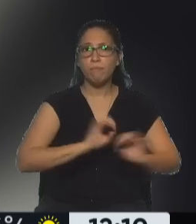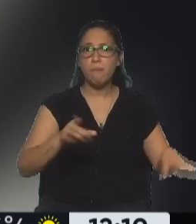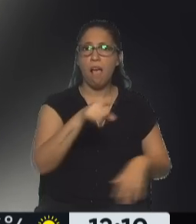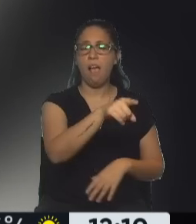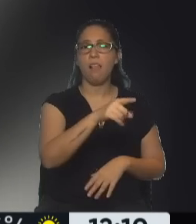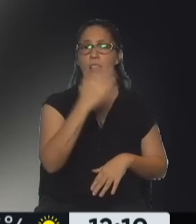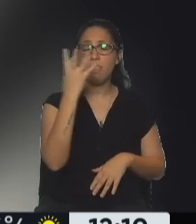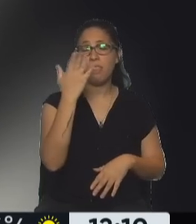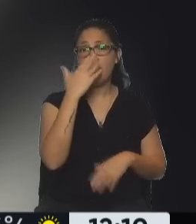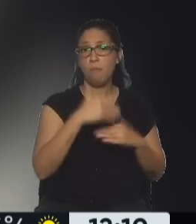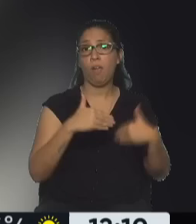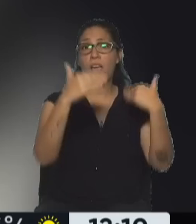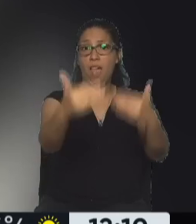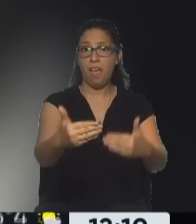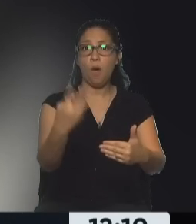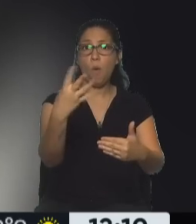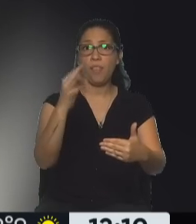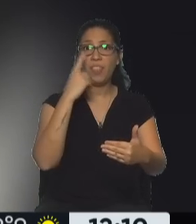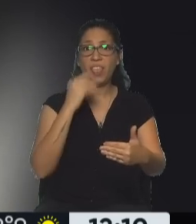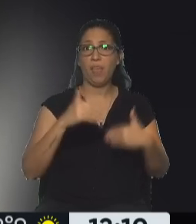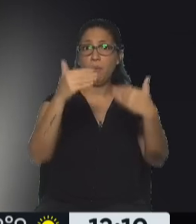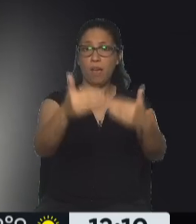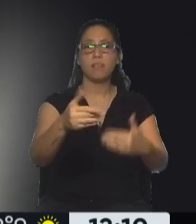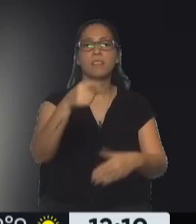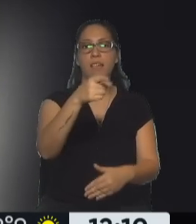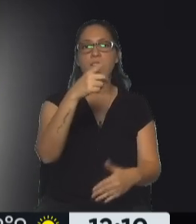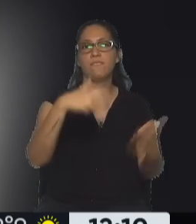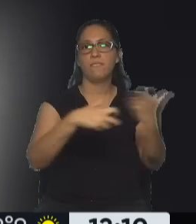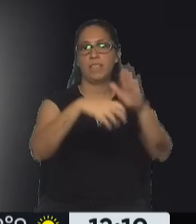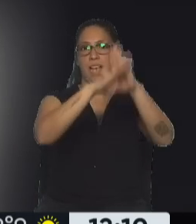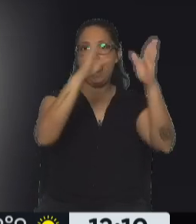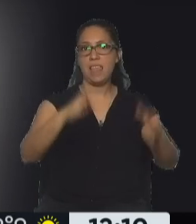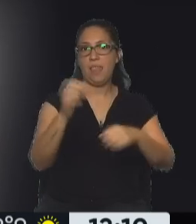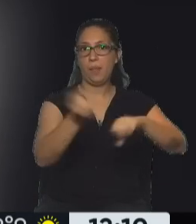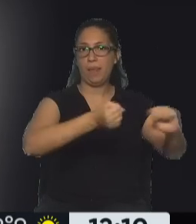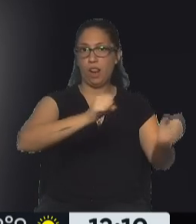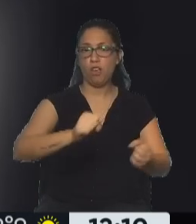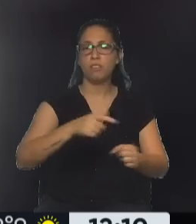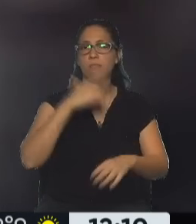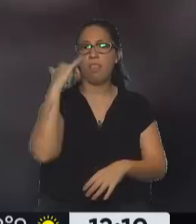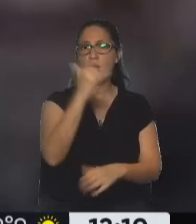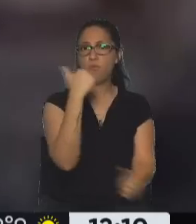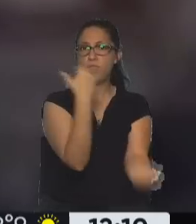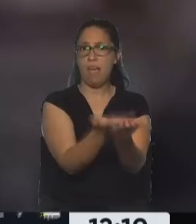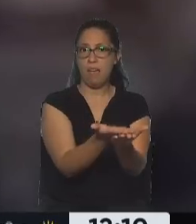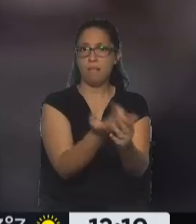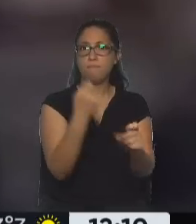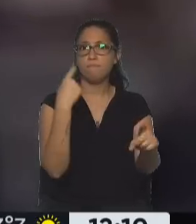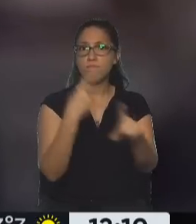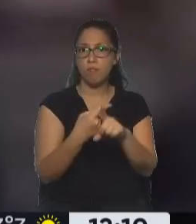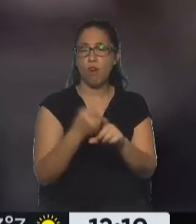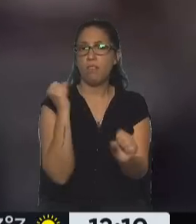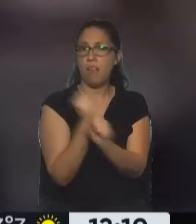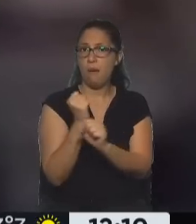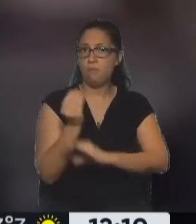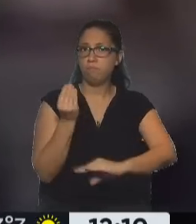es decir, hace 44 días, presente en la Fiscalía Federal de Bariloche, una denuncia por violación de deberes